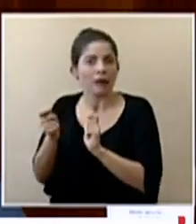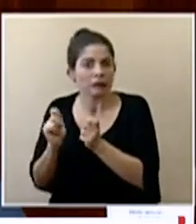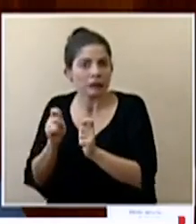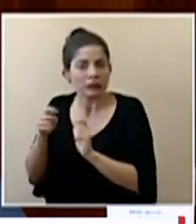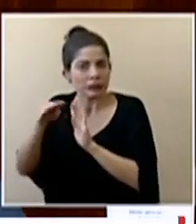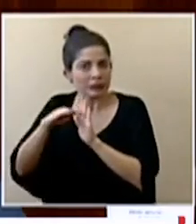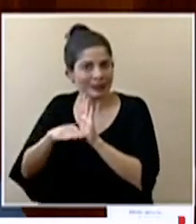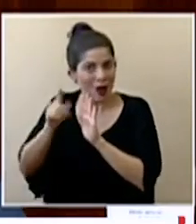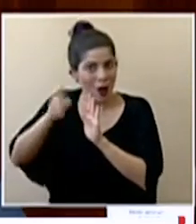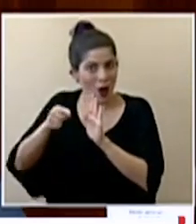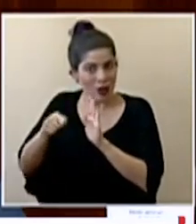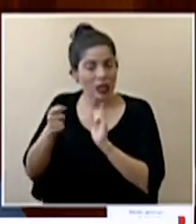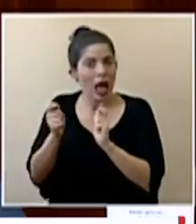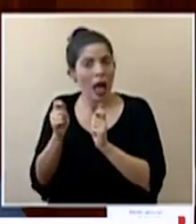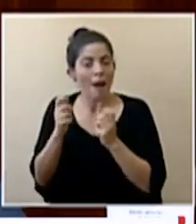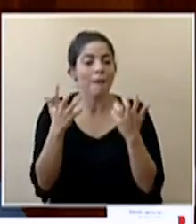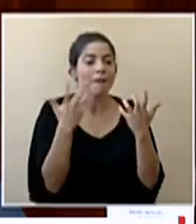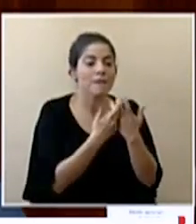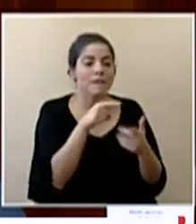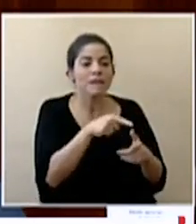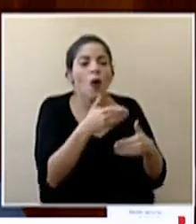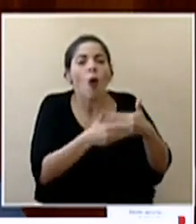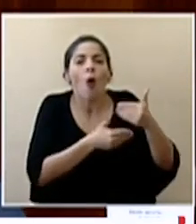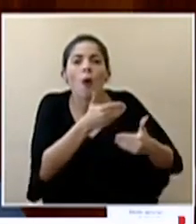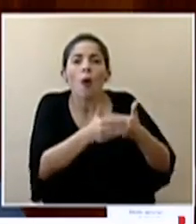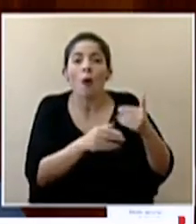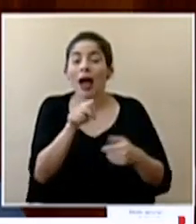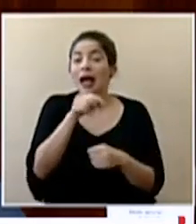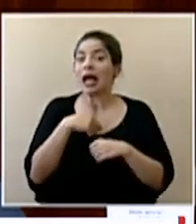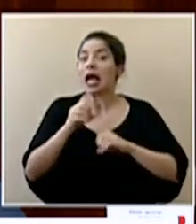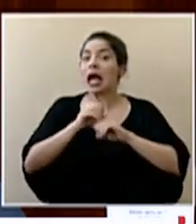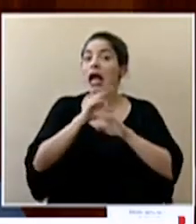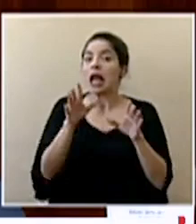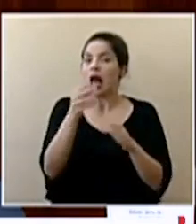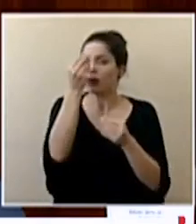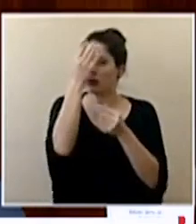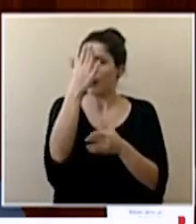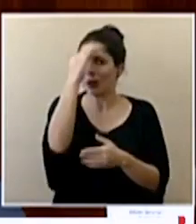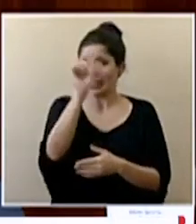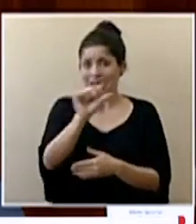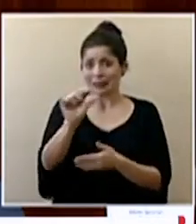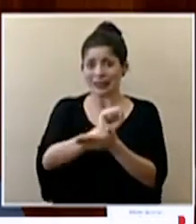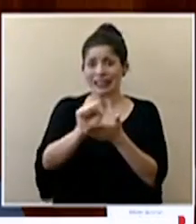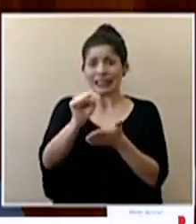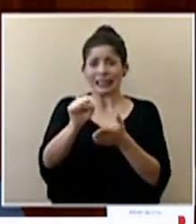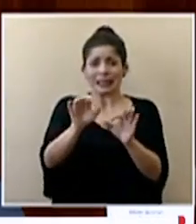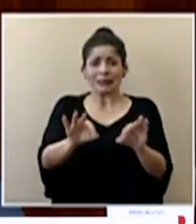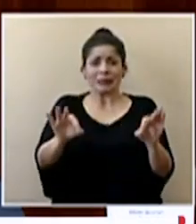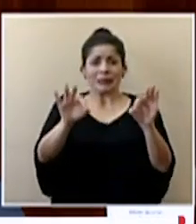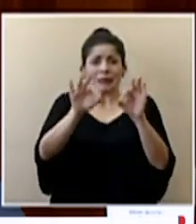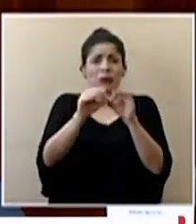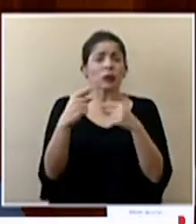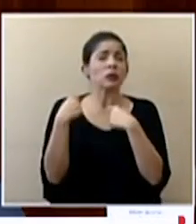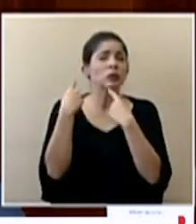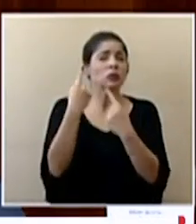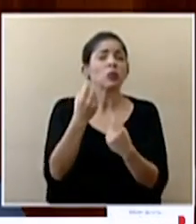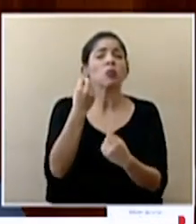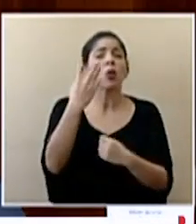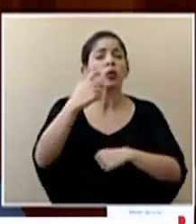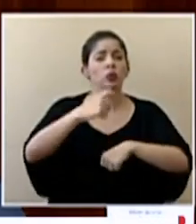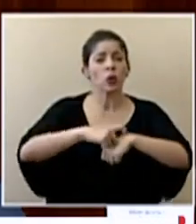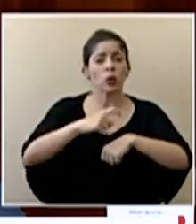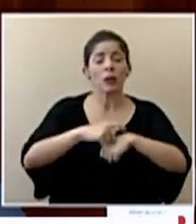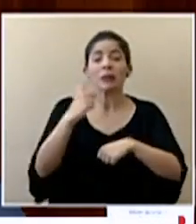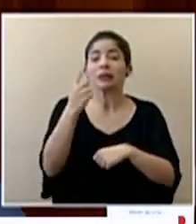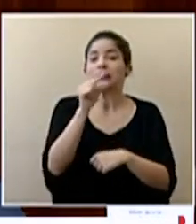Y yo quiero hacerlo muy claro porque recordemos que Semana Santa es clave. Semana Santa ha representado por mucho tiempo un momento de